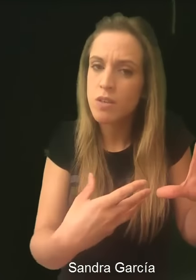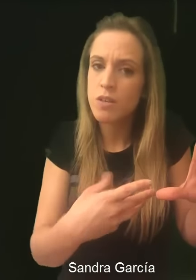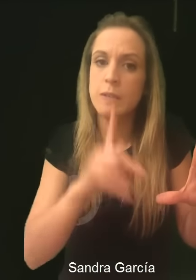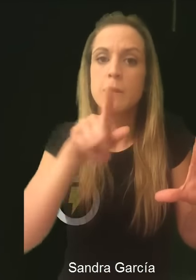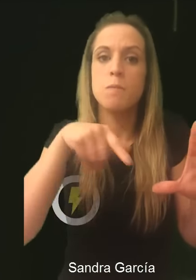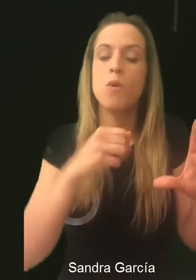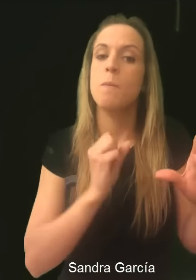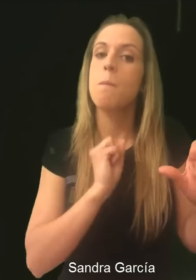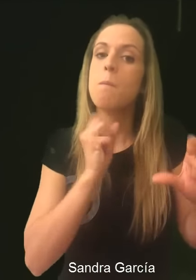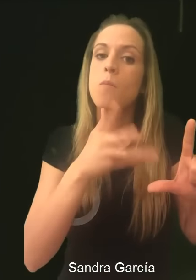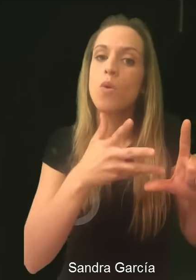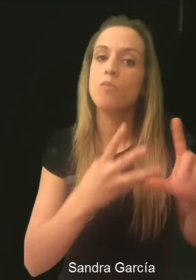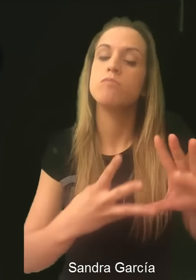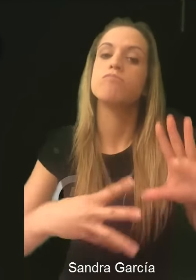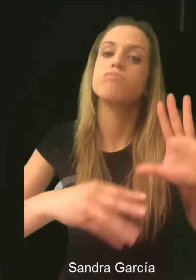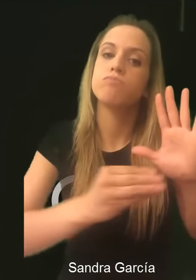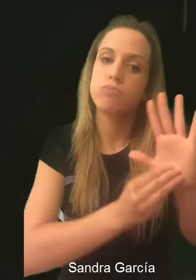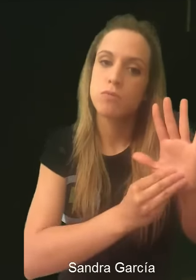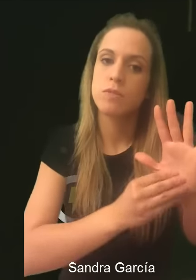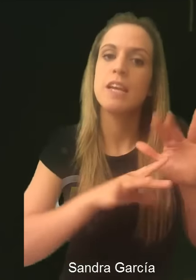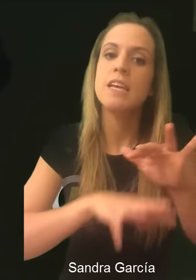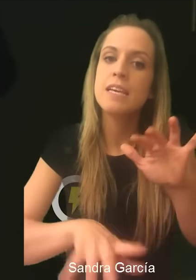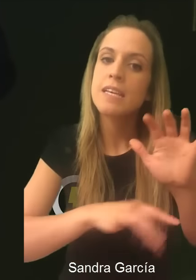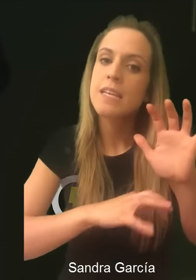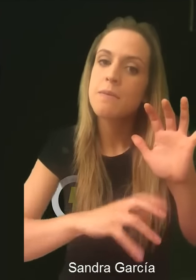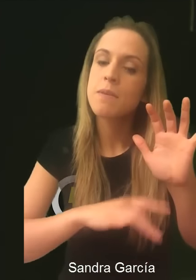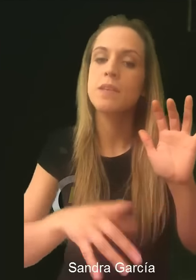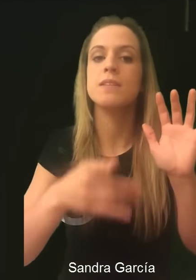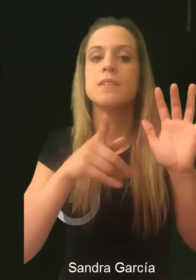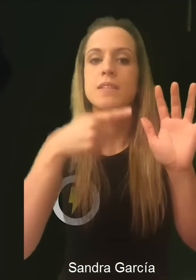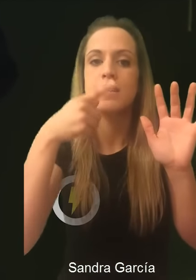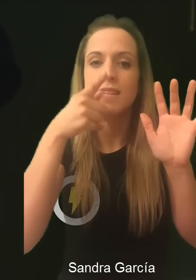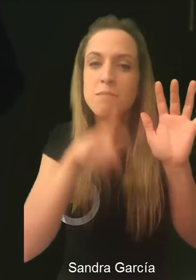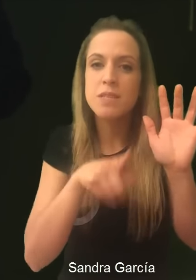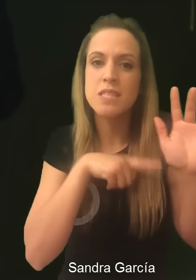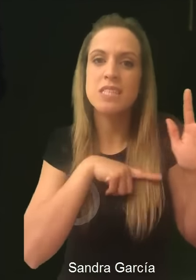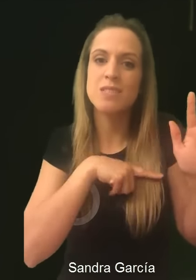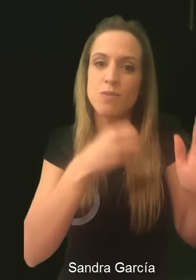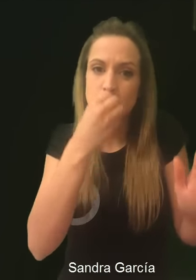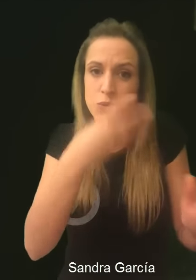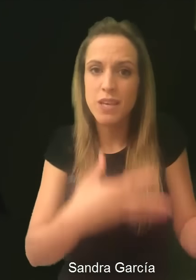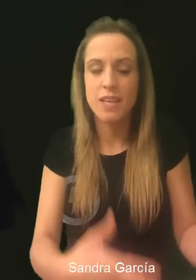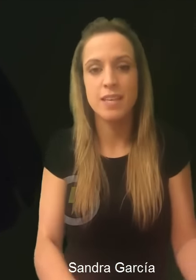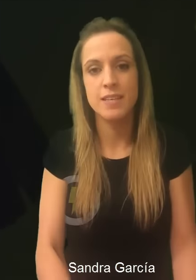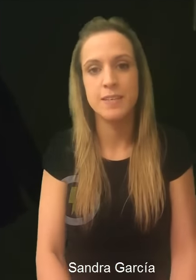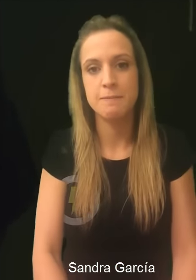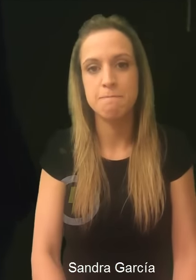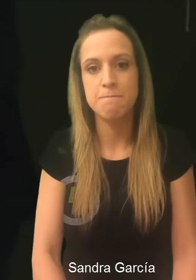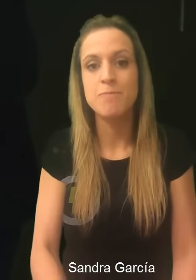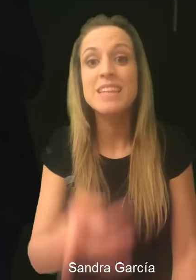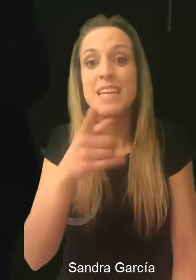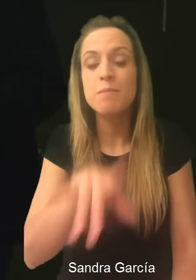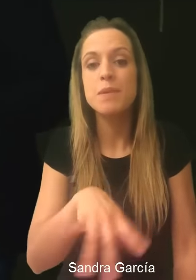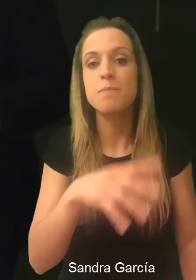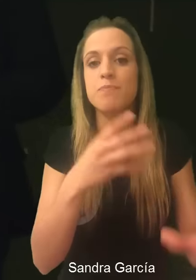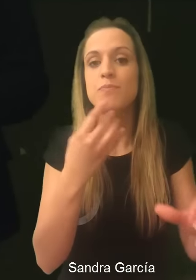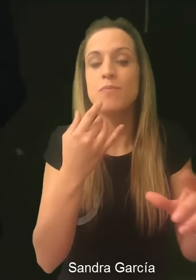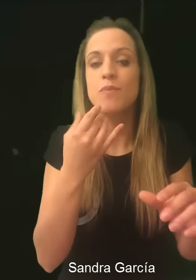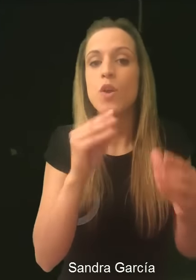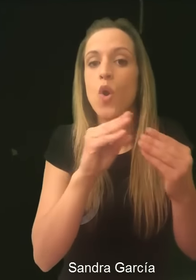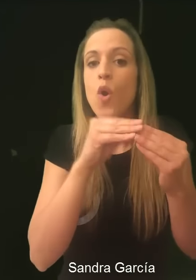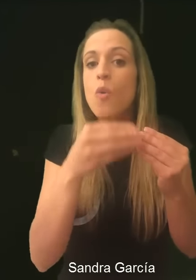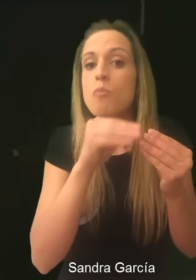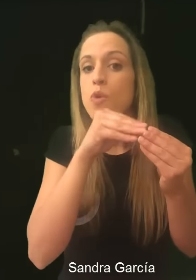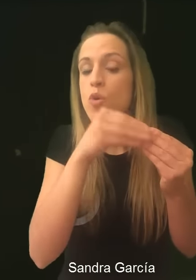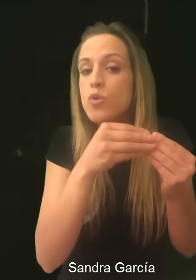subirlo a mi blog, escribir en el blog, enlazar los productos que salen en el vídeo a la tienda